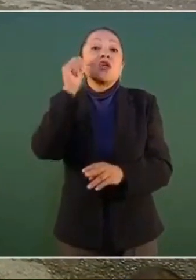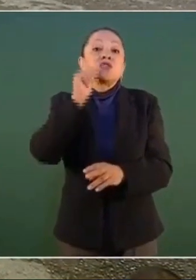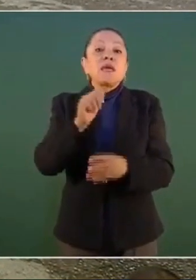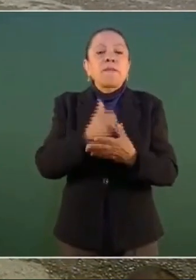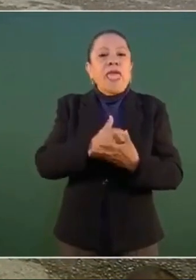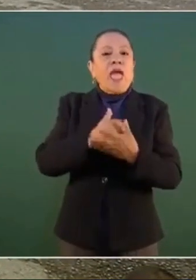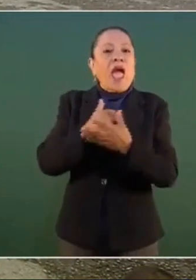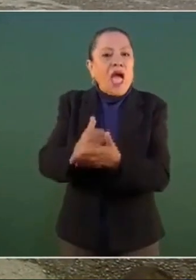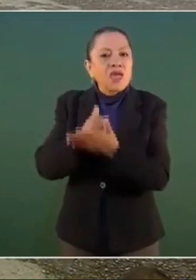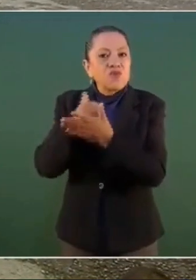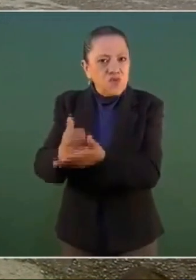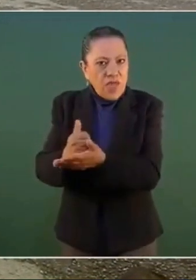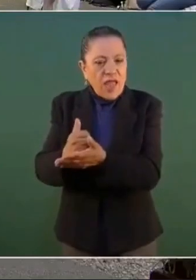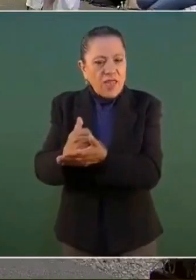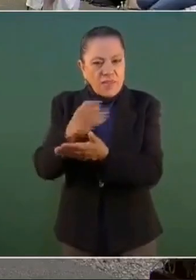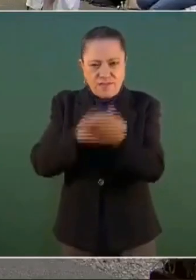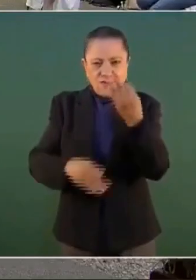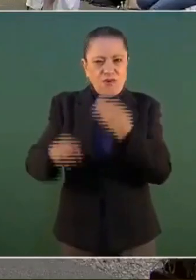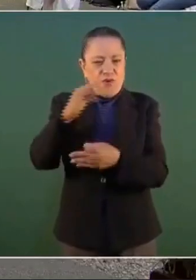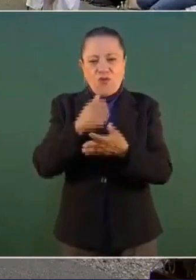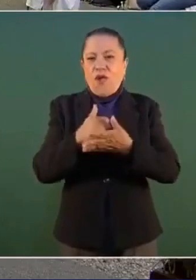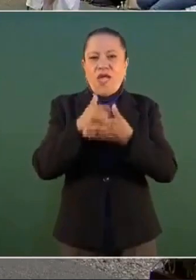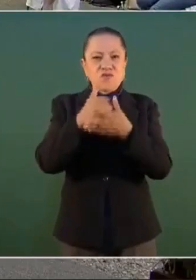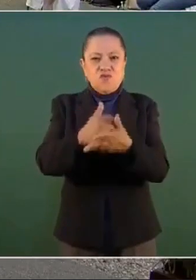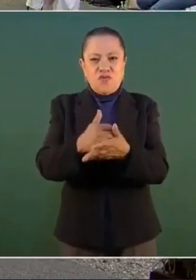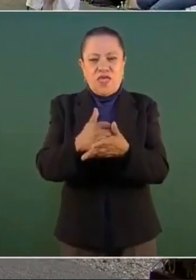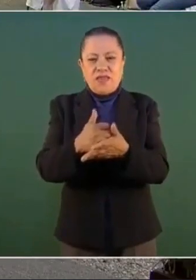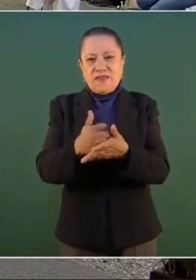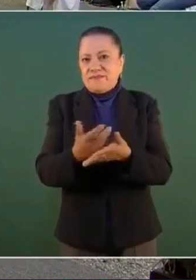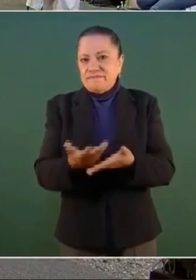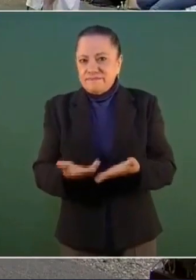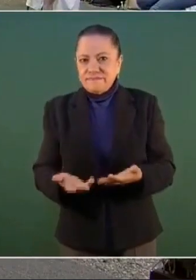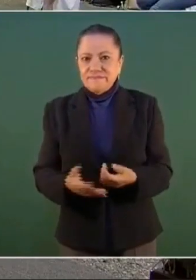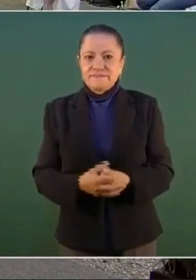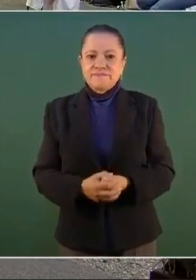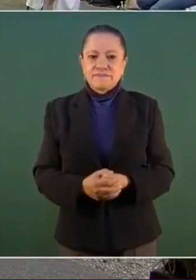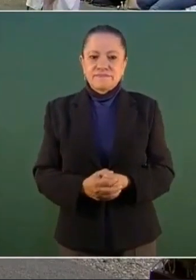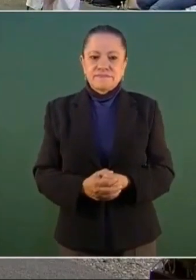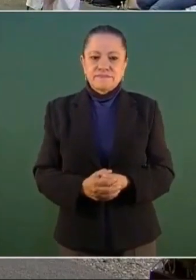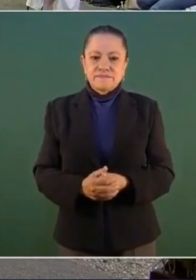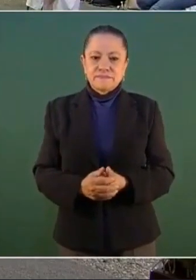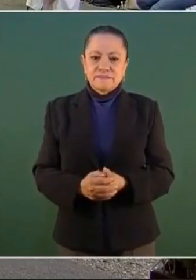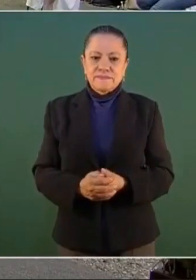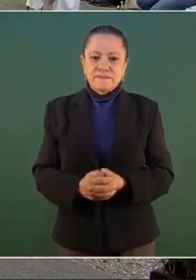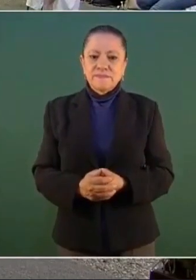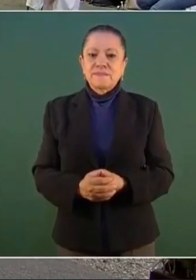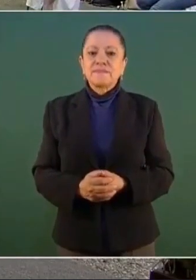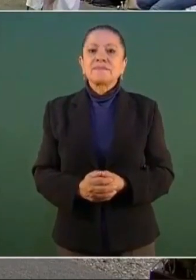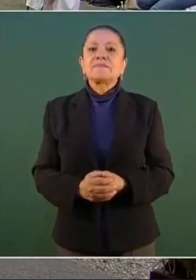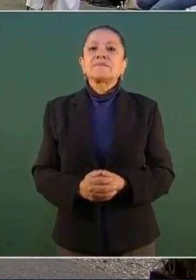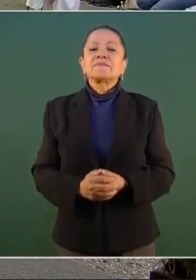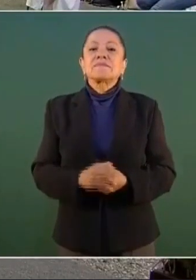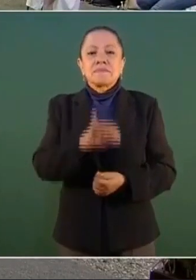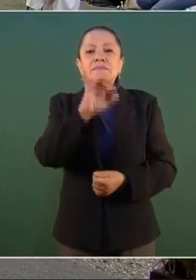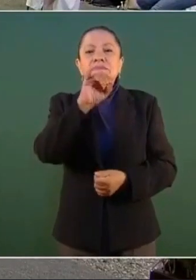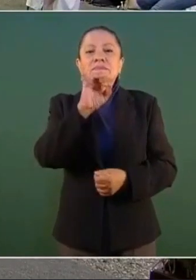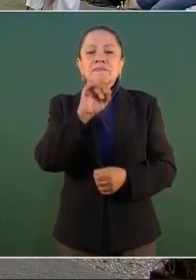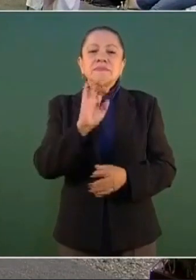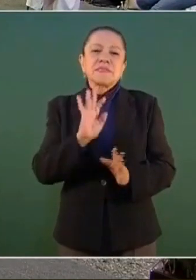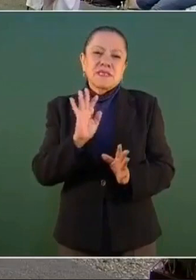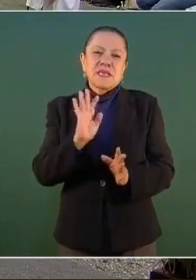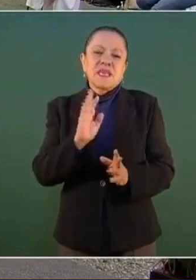en todo. Es cuestión de que